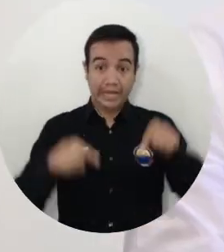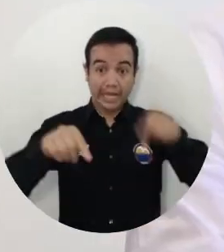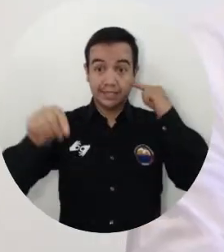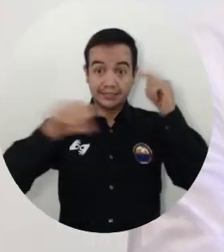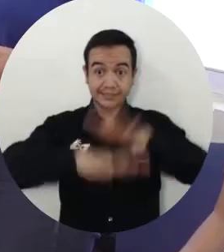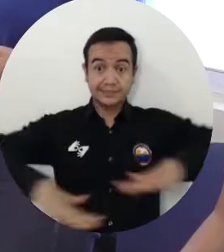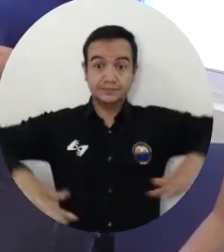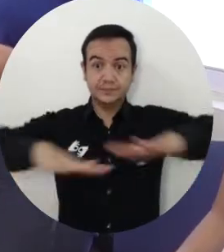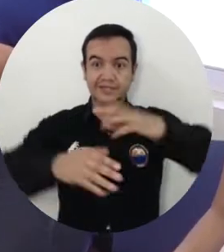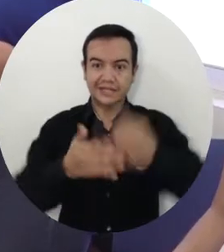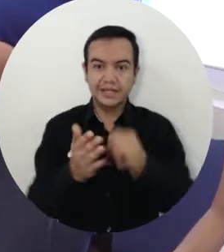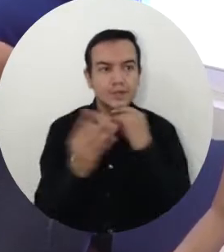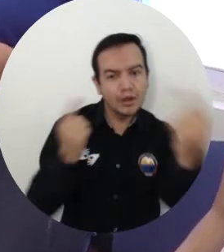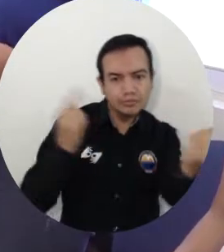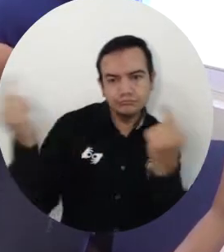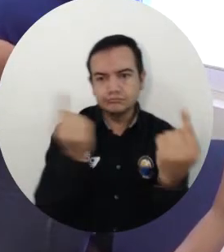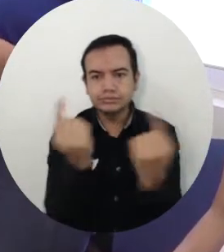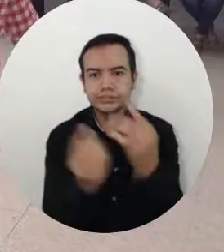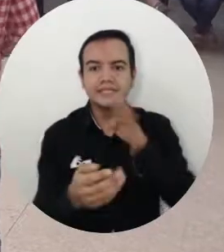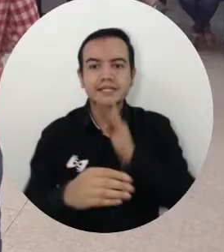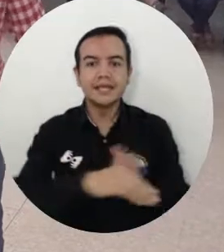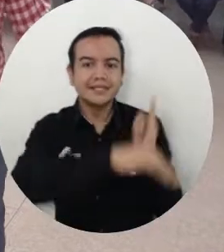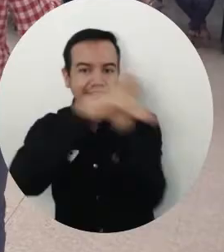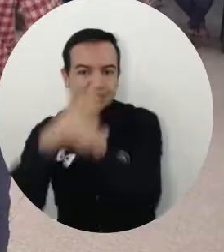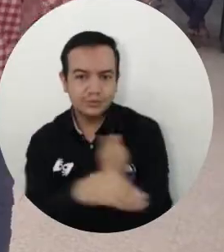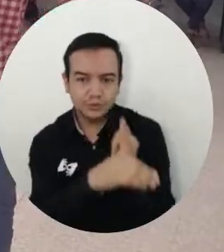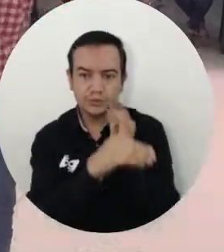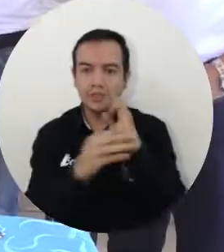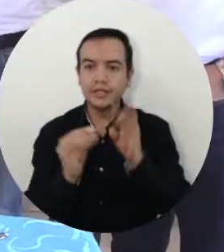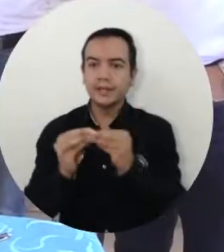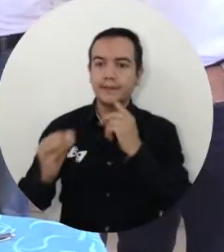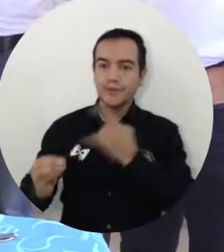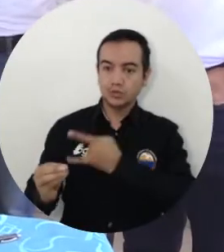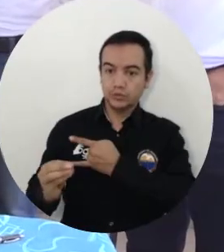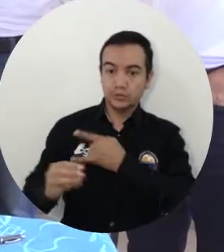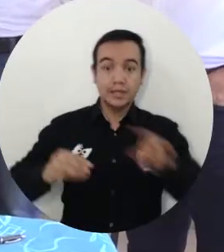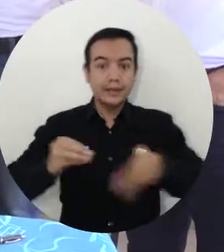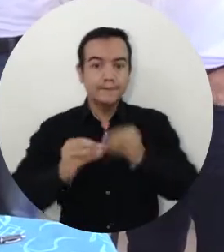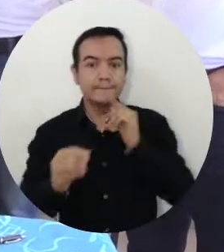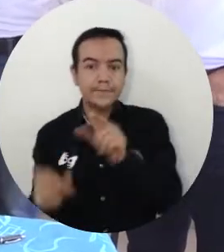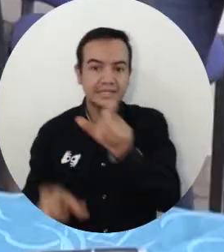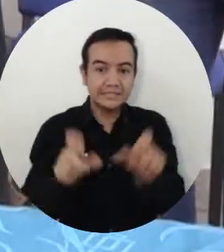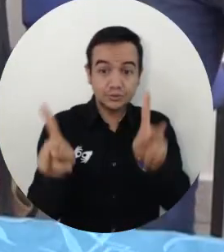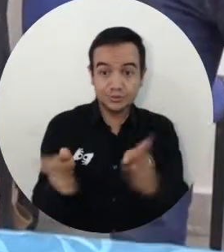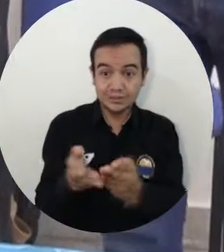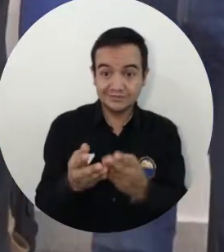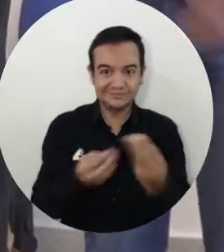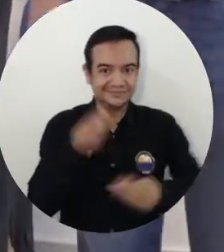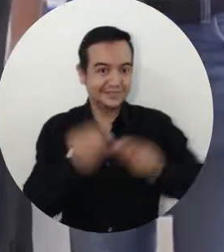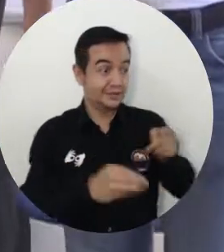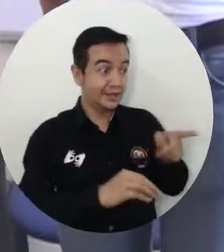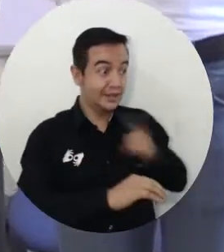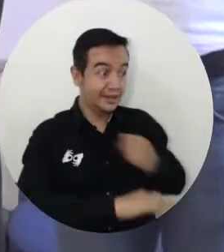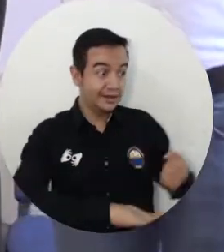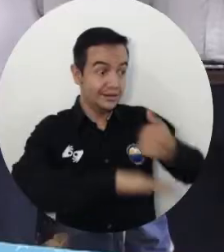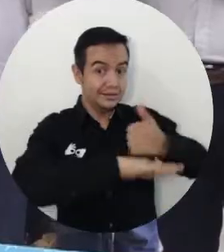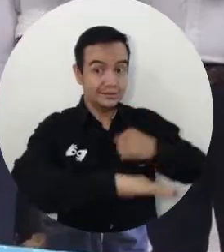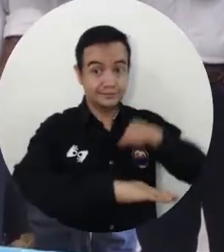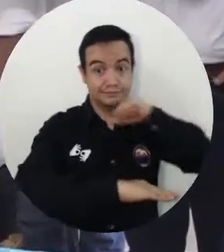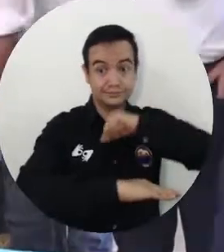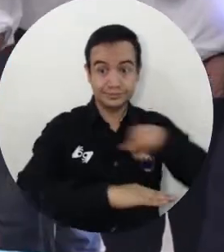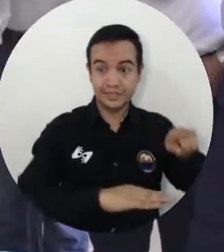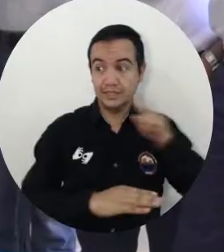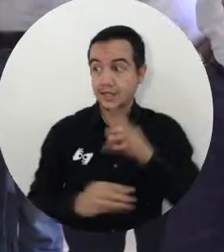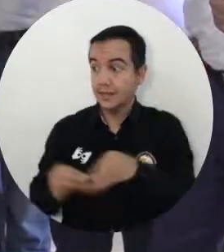soluciones entre las instituciones gubernamentales, la Academia y los Jóvenes, el rector Vera firmó con la ministra de Educación María Victoria Angulo un